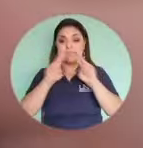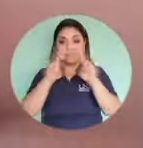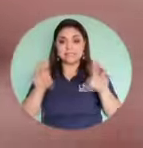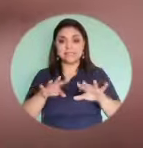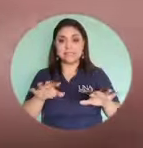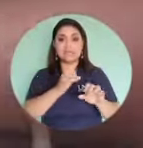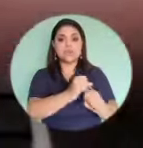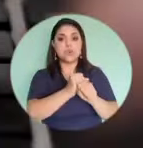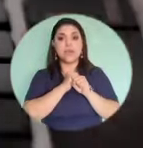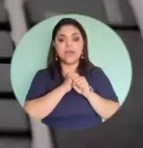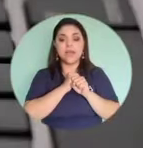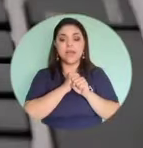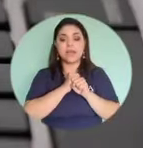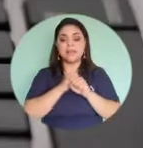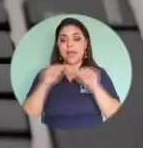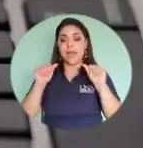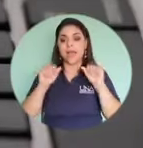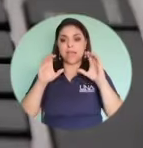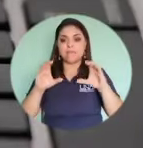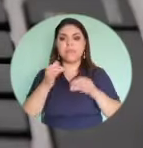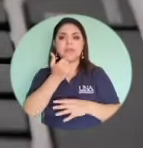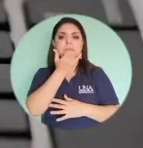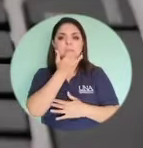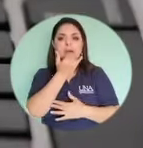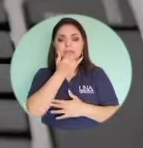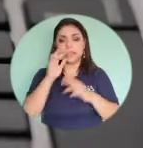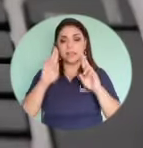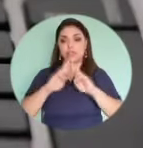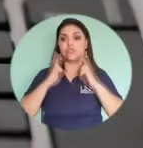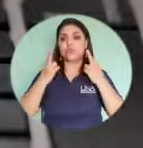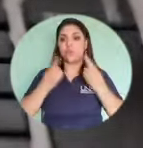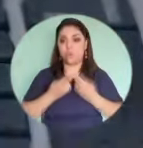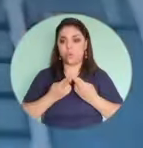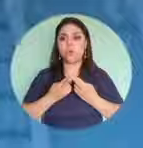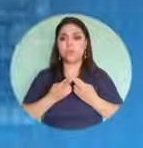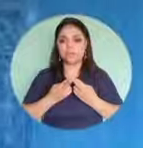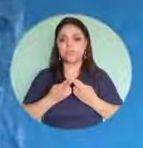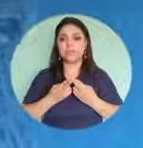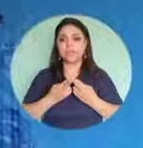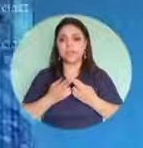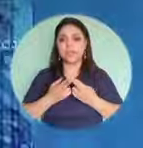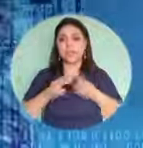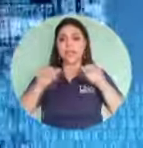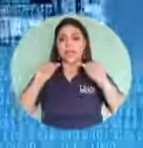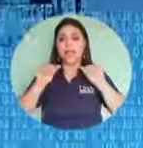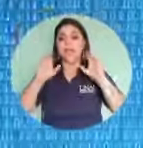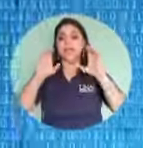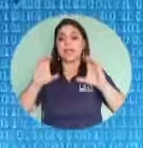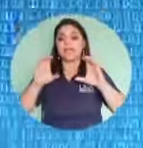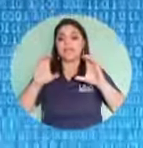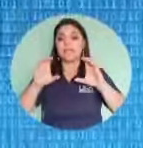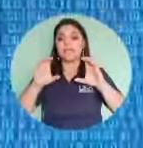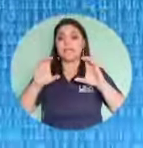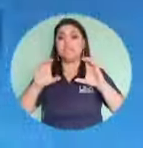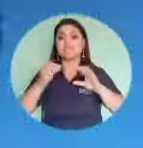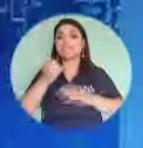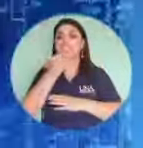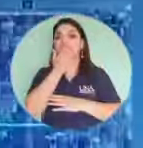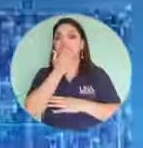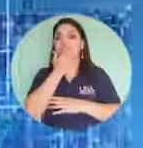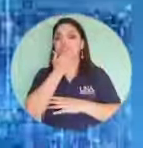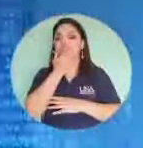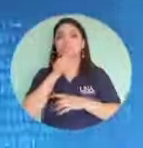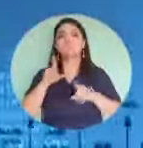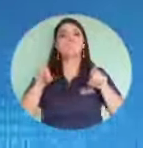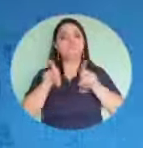parte de ciberseguridad la parte académica que ha pasado en reuniones a nivel a nivel de la academia eso también ha pasado a